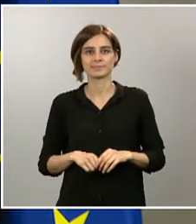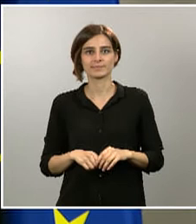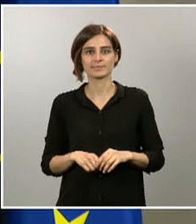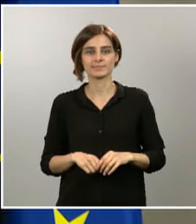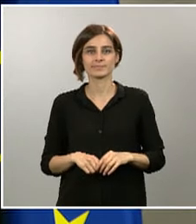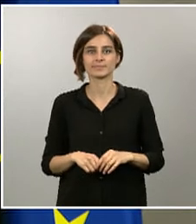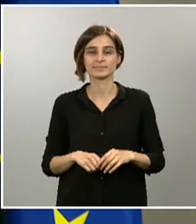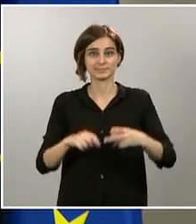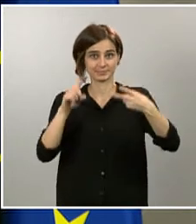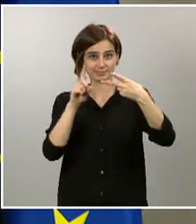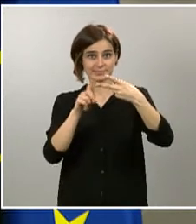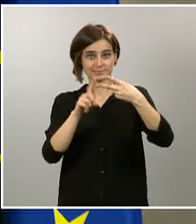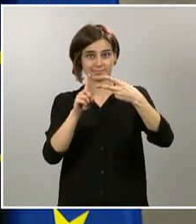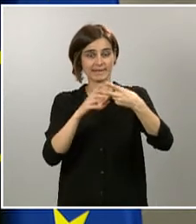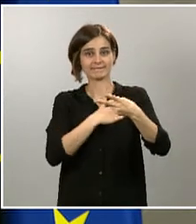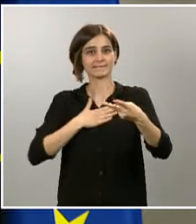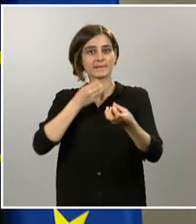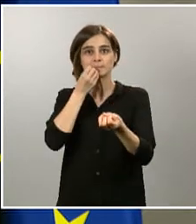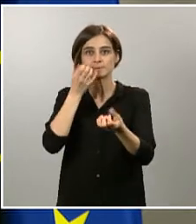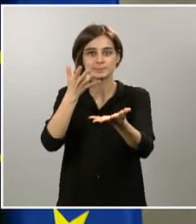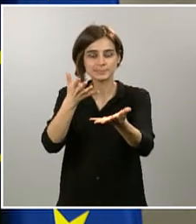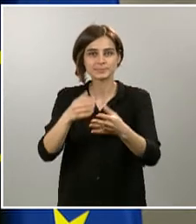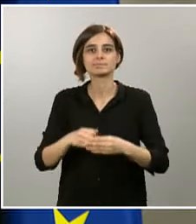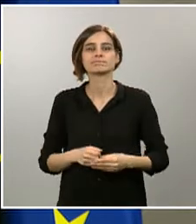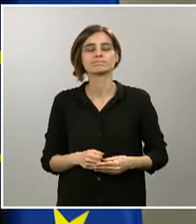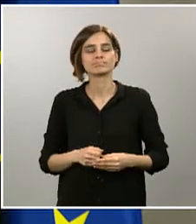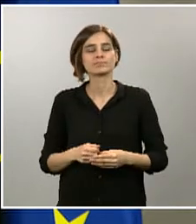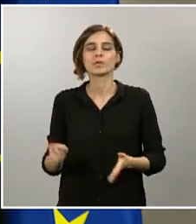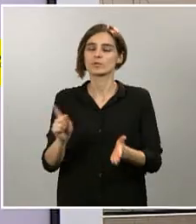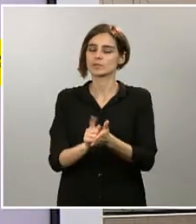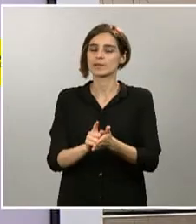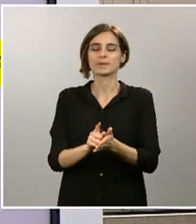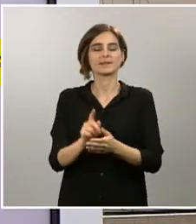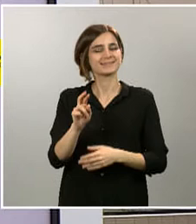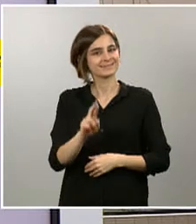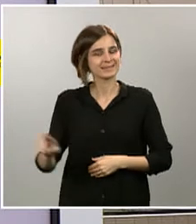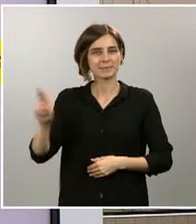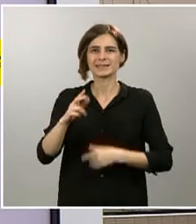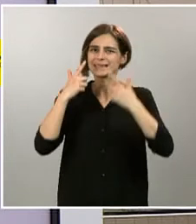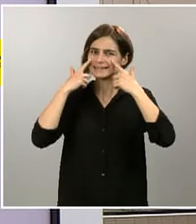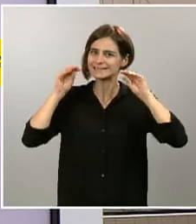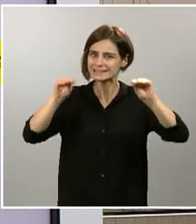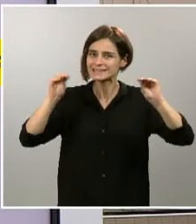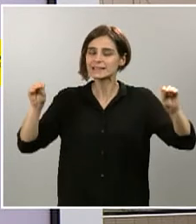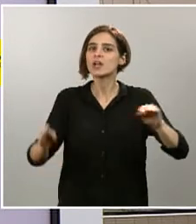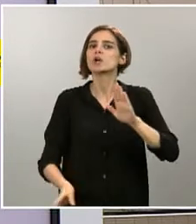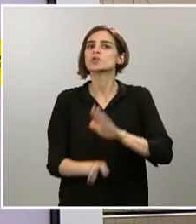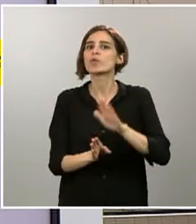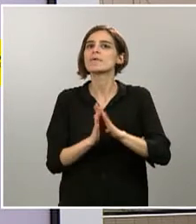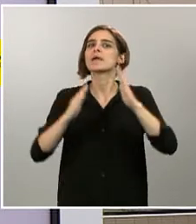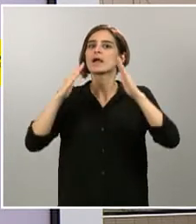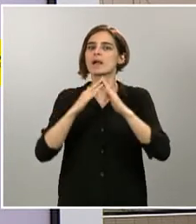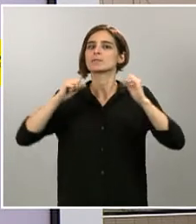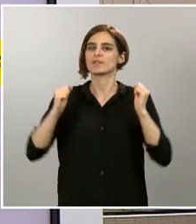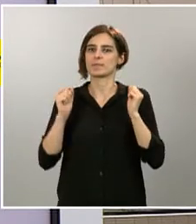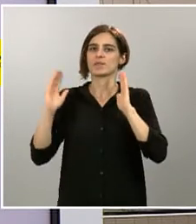una vez más, resaltar y reafirmar que seguimos en fase de confinamiento. El esfuerzo enorme que estamos haciendo, el